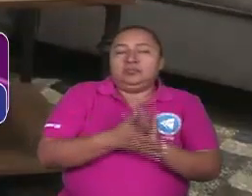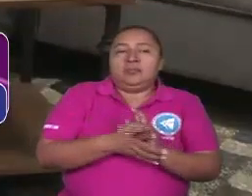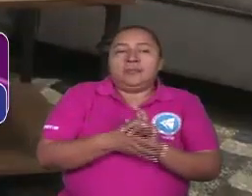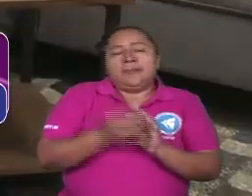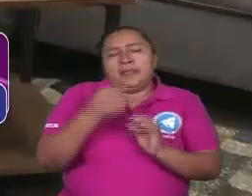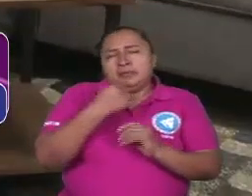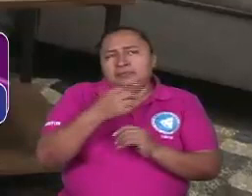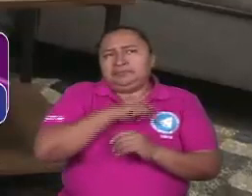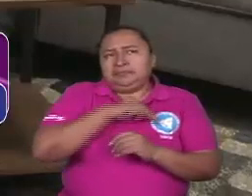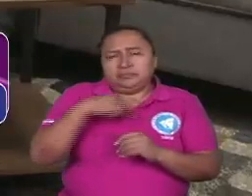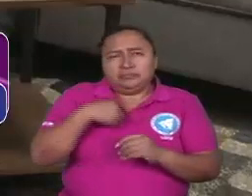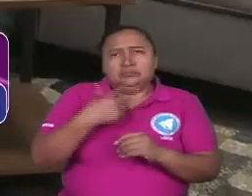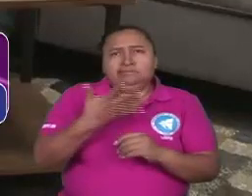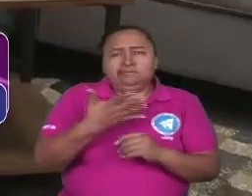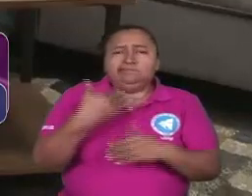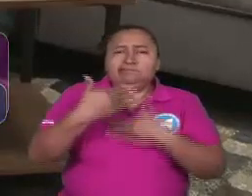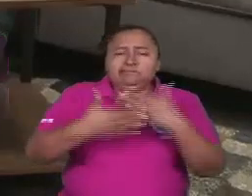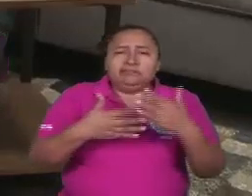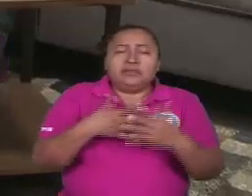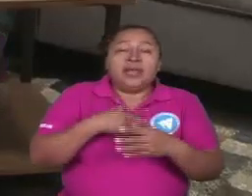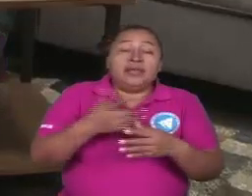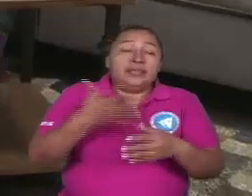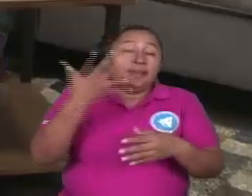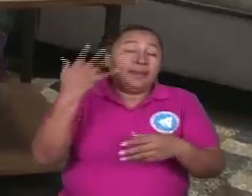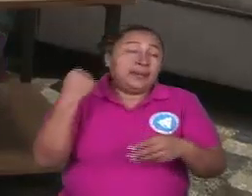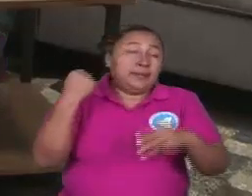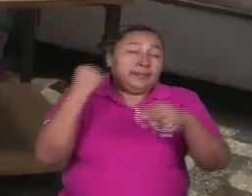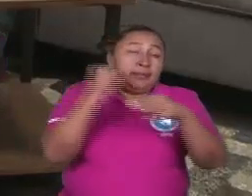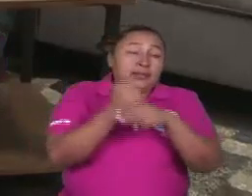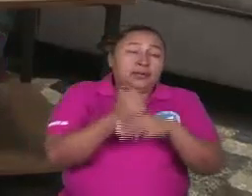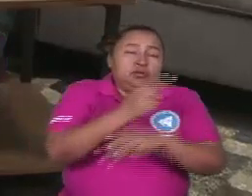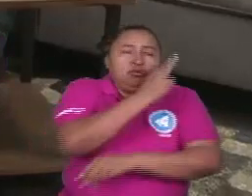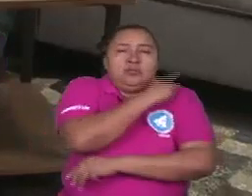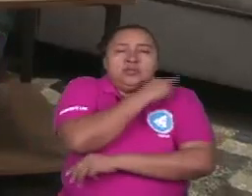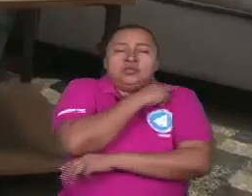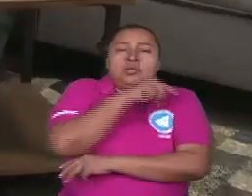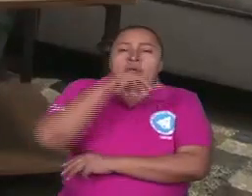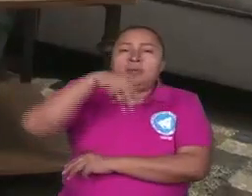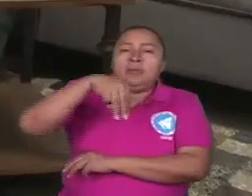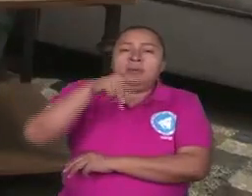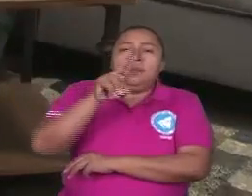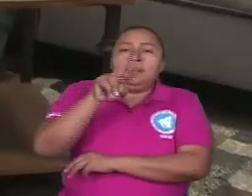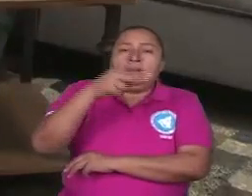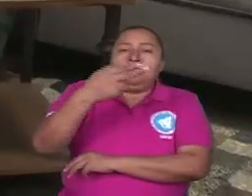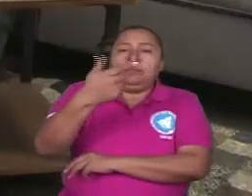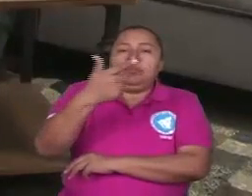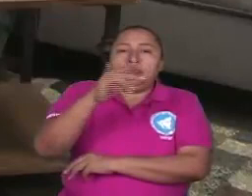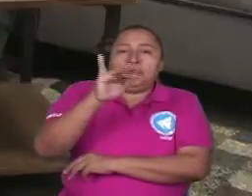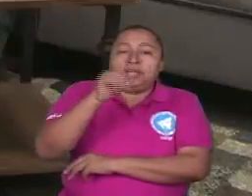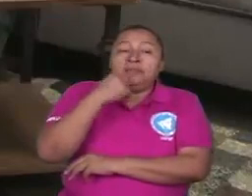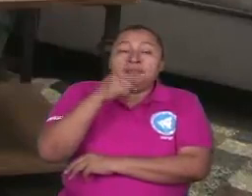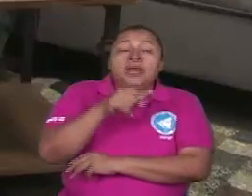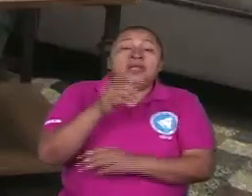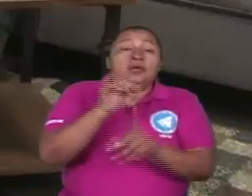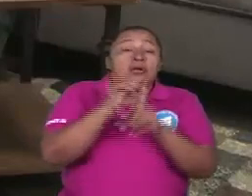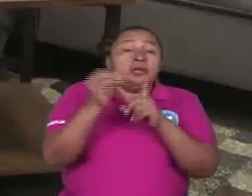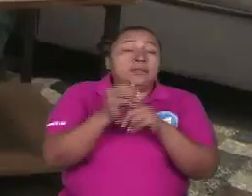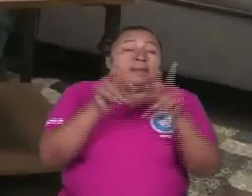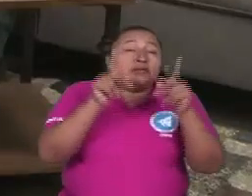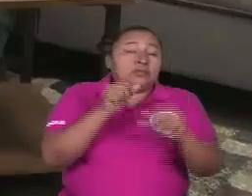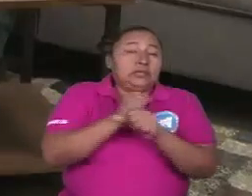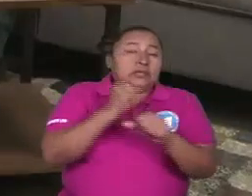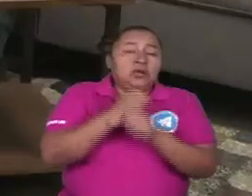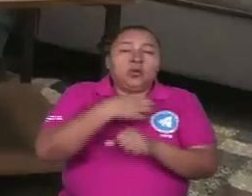después que nos mataron a Munguilla al comisionado Munguilla de organizar a los trabajadores por cuenta propia son